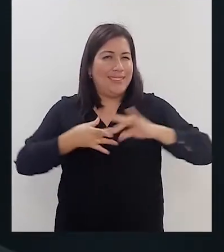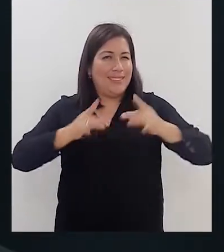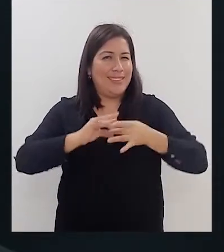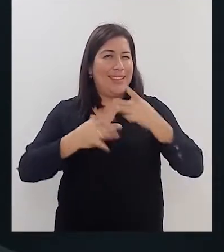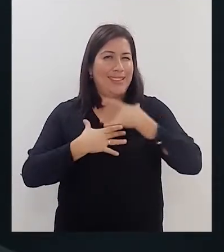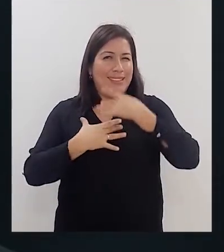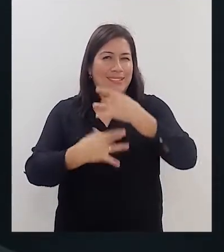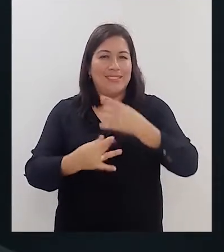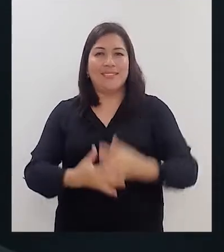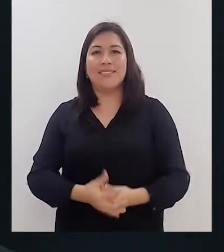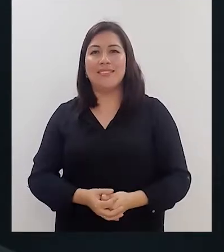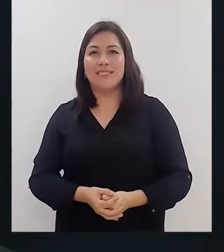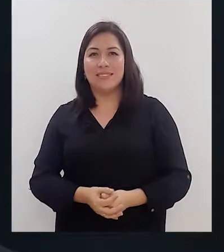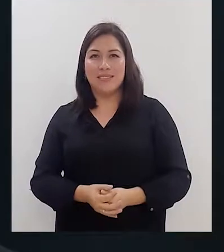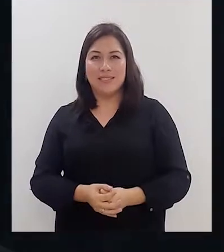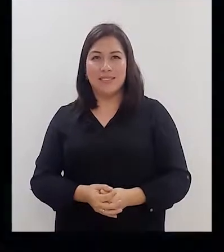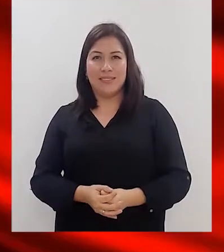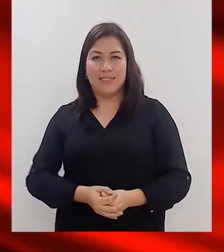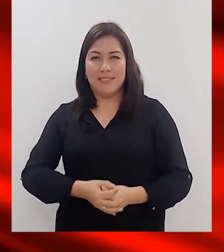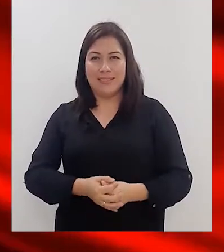interesante nota